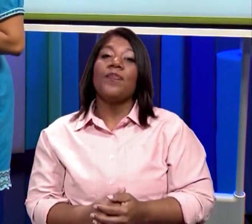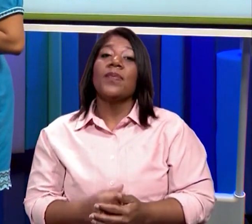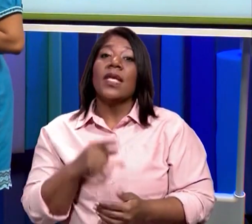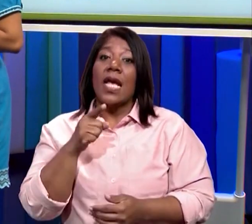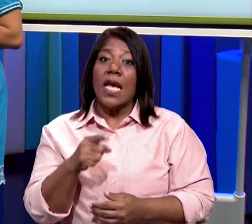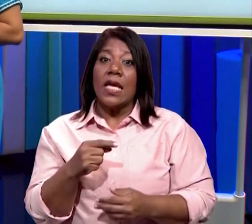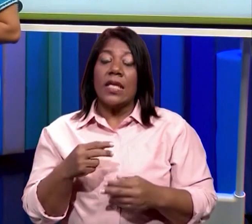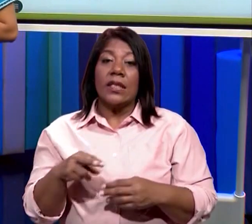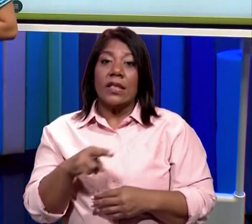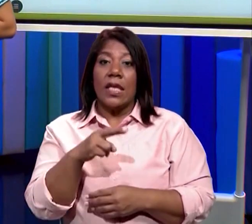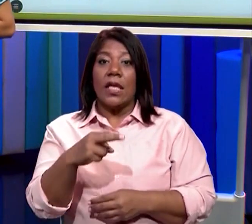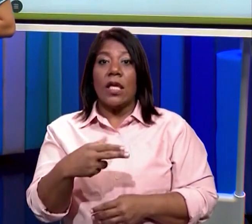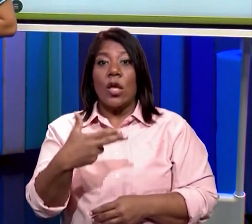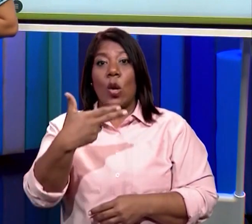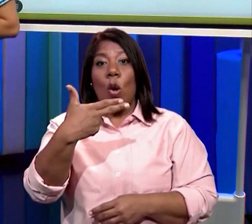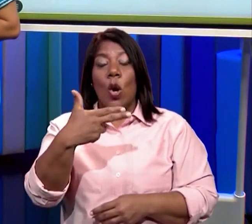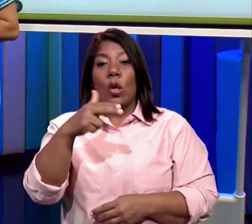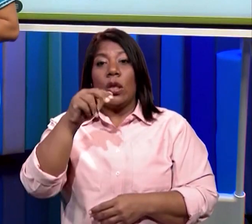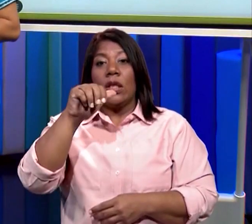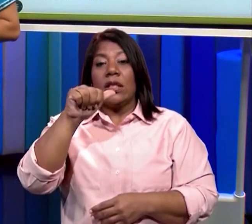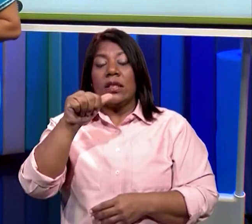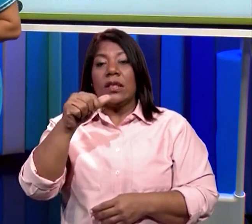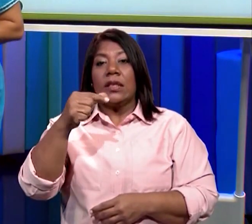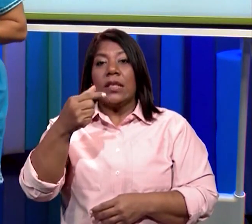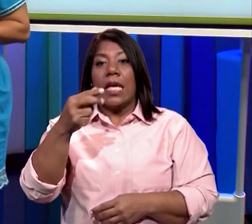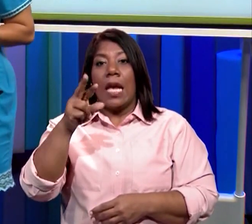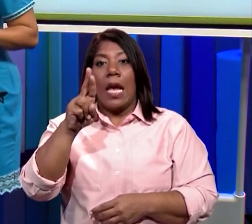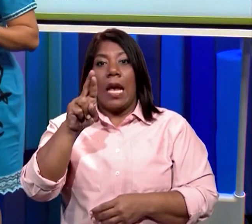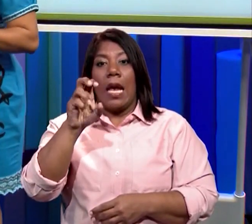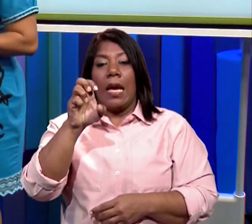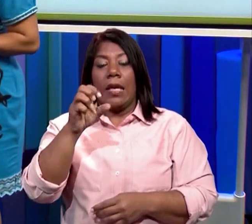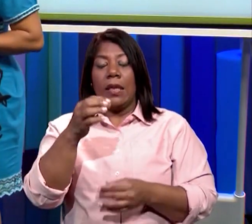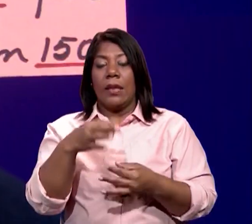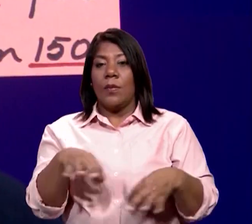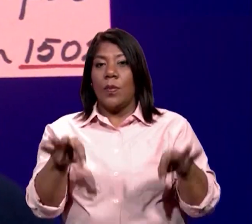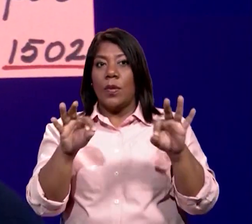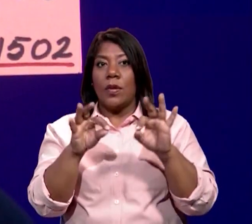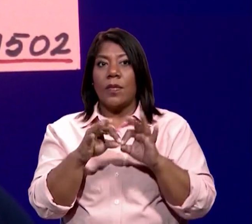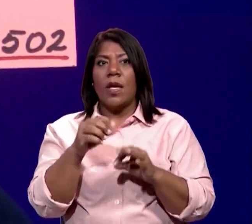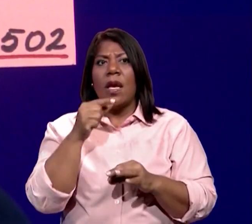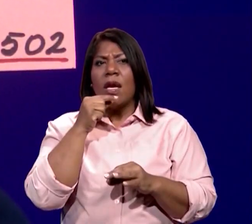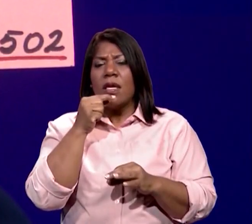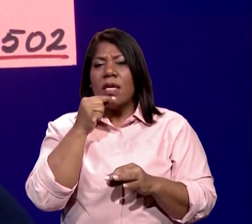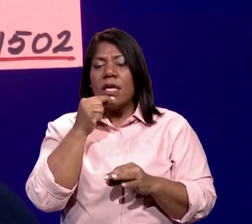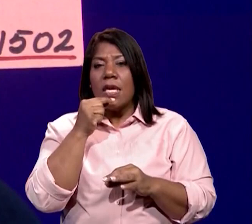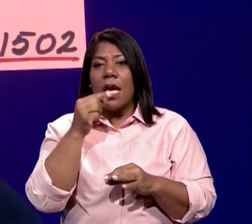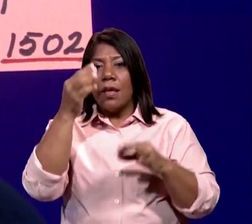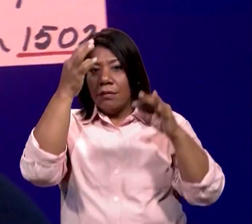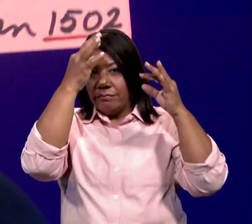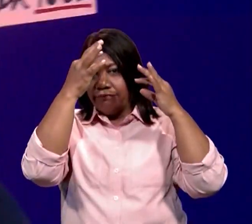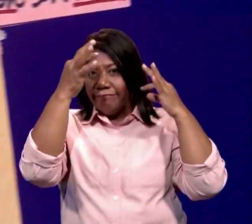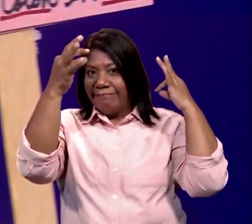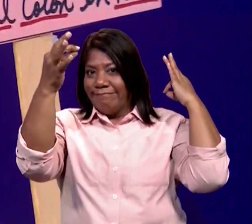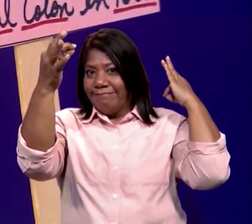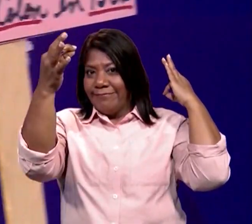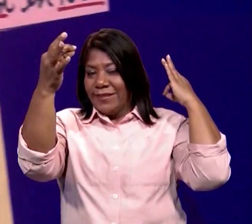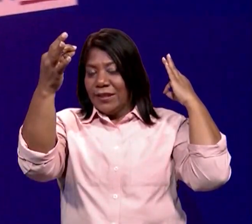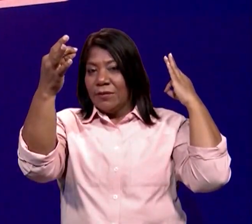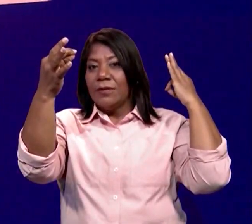Chagris. A ver, Teresa. Y la última que fue descubierta, ¿por quién? Por Cristóbal